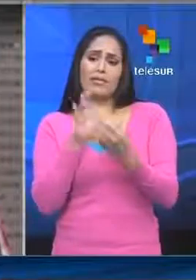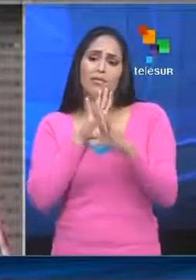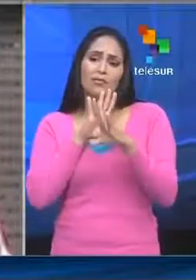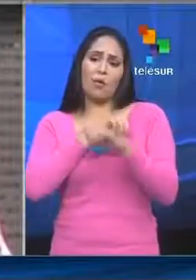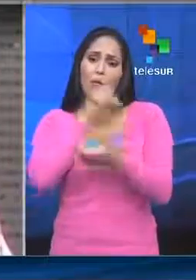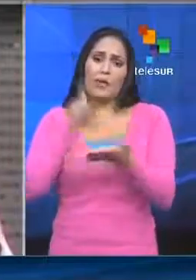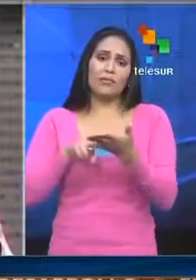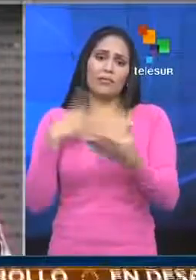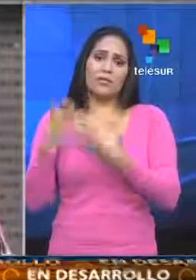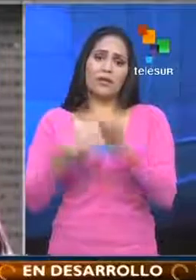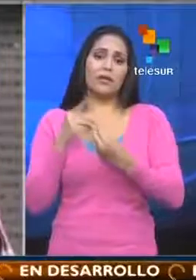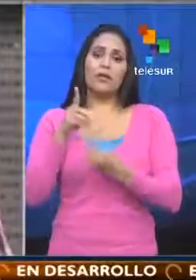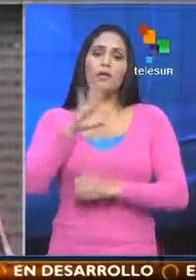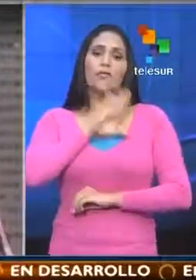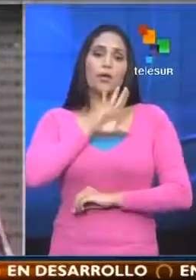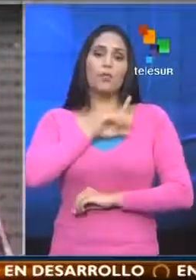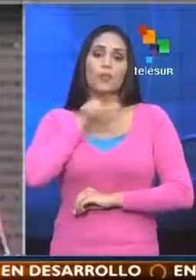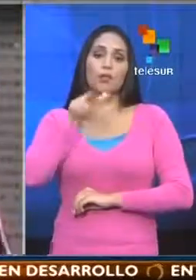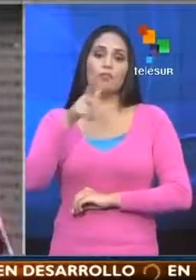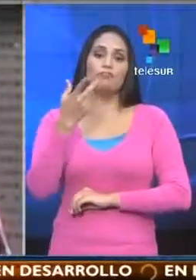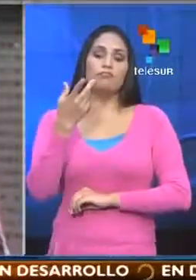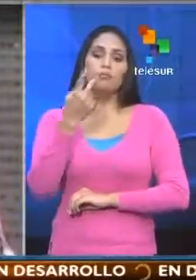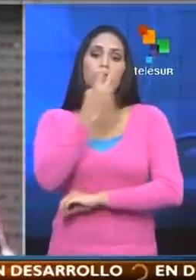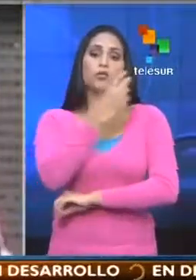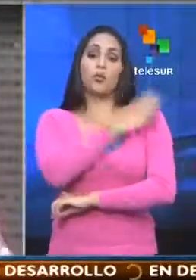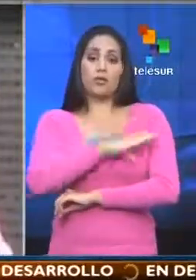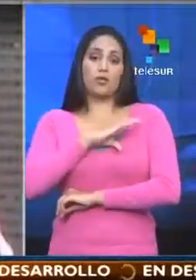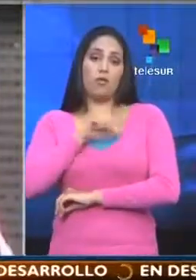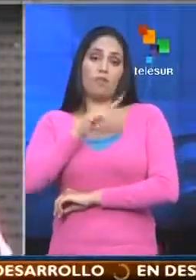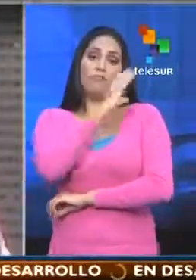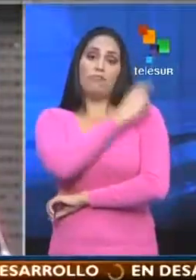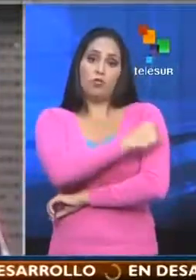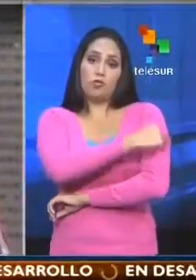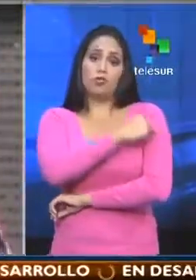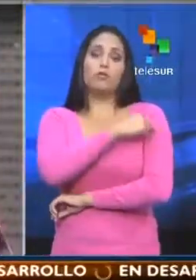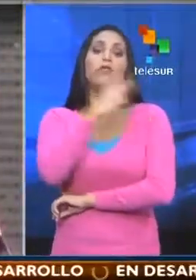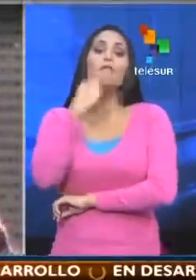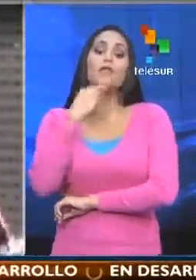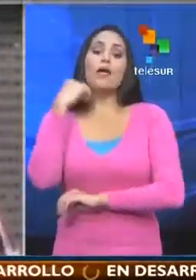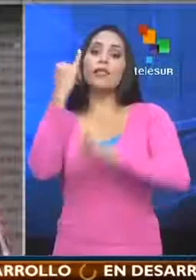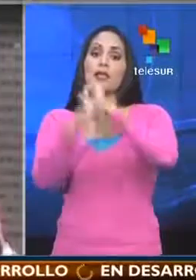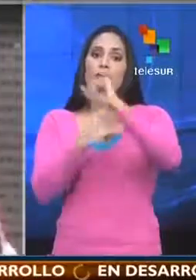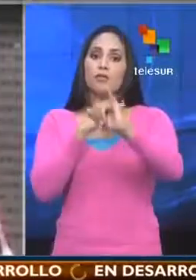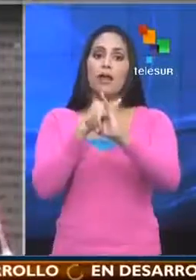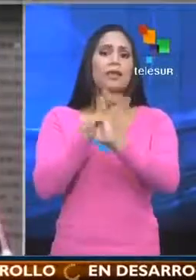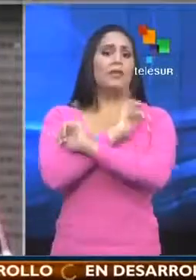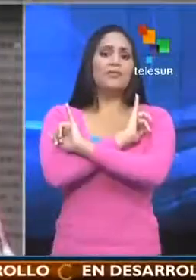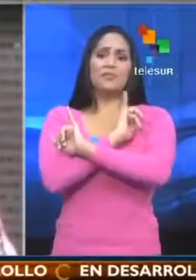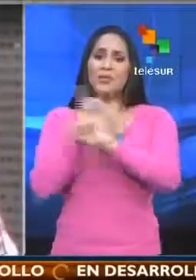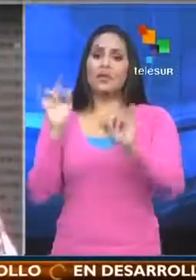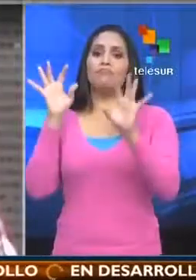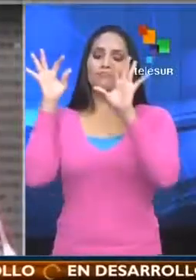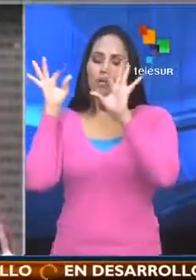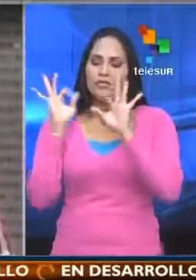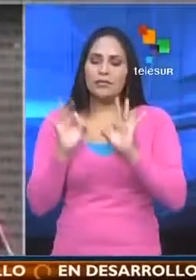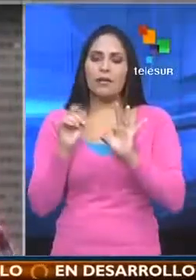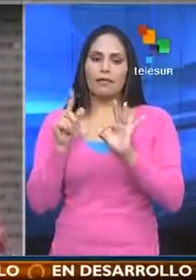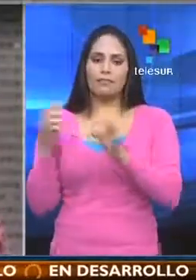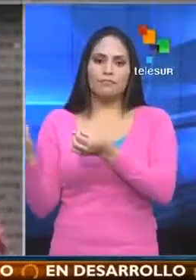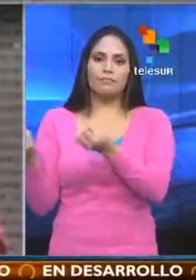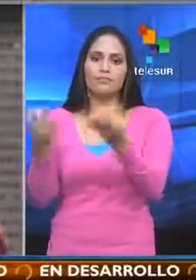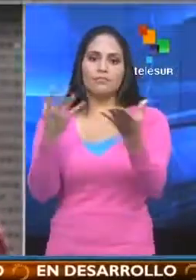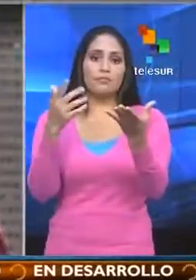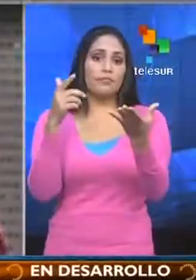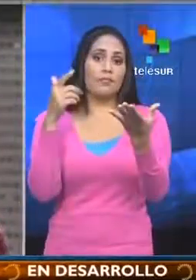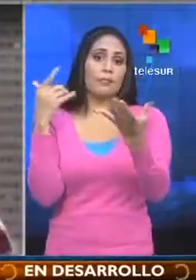Este operativo que se ha desarrollado por parte del Comité de la Cruz Roja Internacional ya ha sido entregado, ya es oficial. Y en este